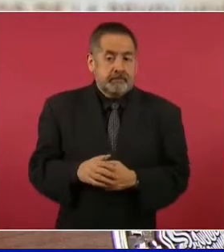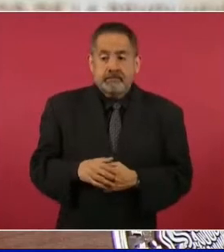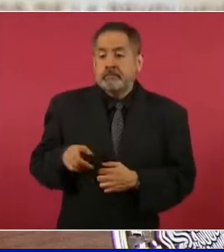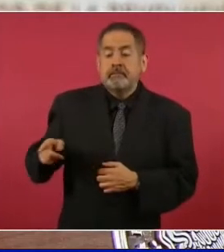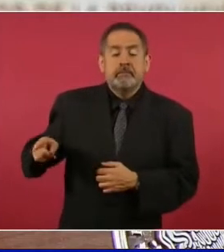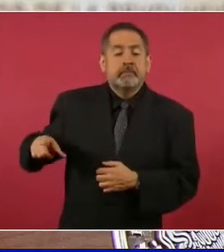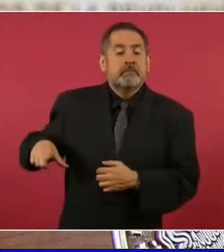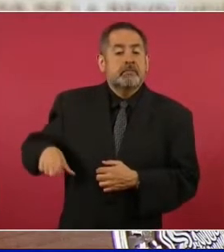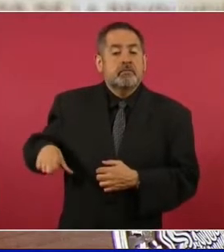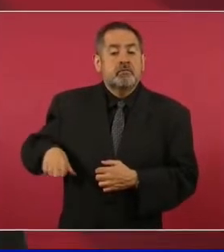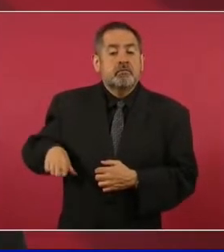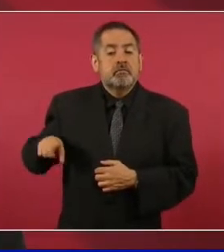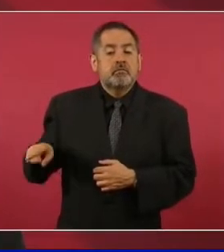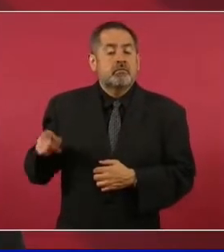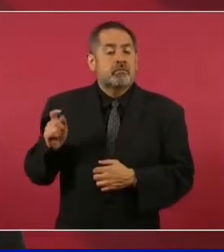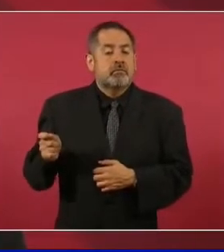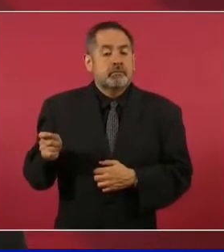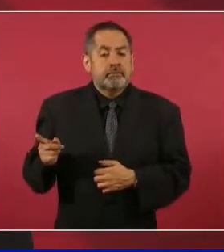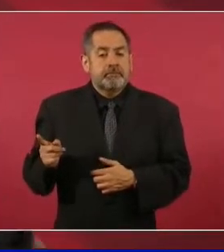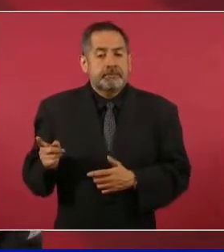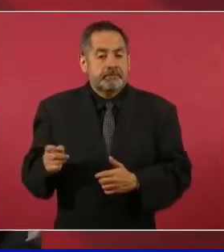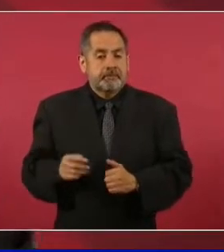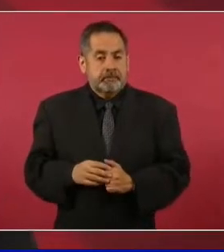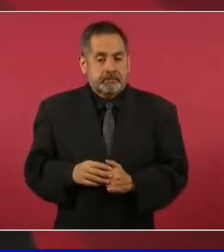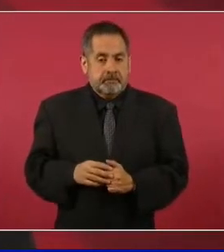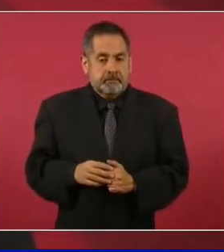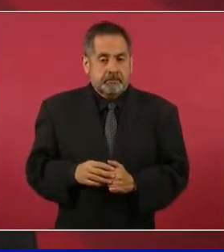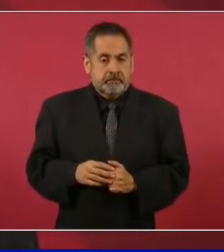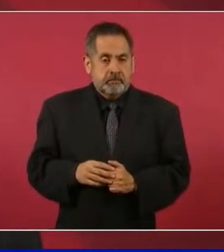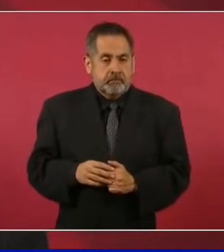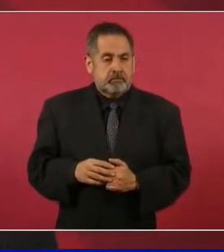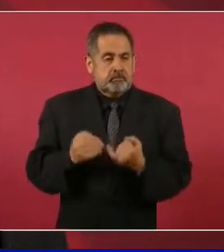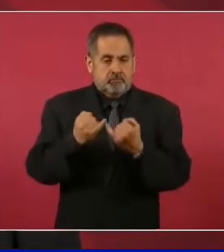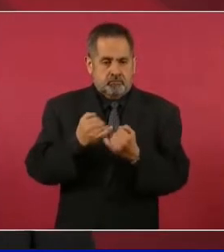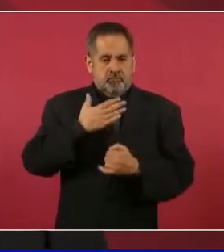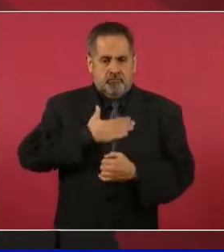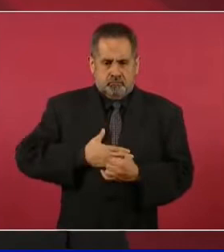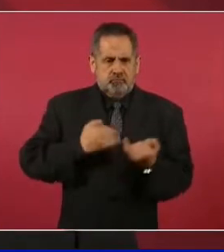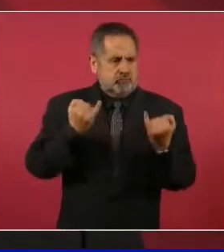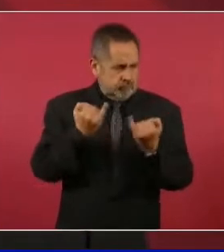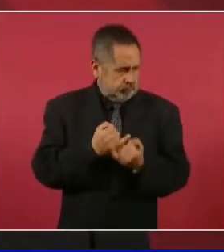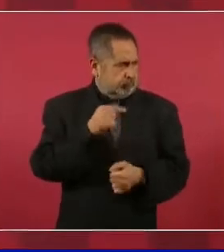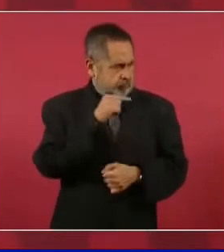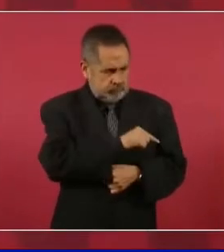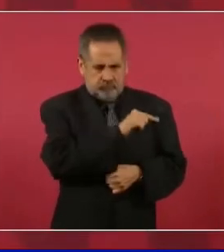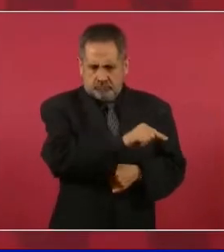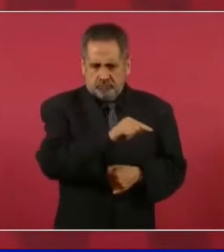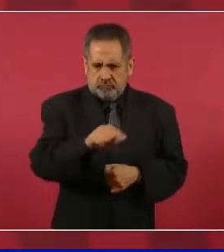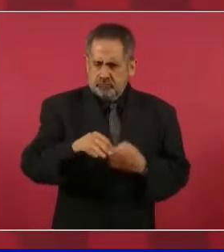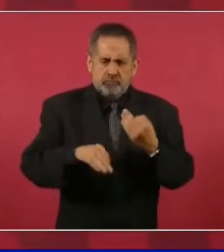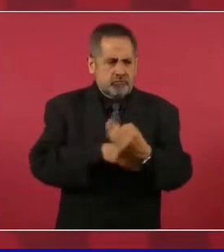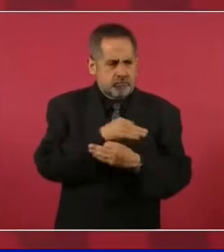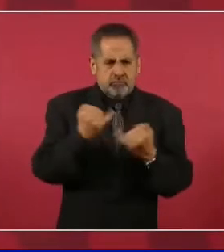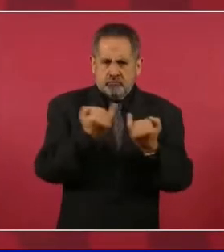no actuaba con rectitud, con